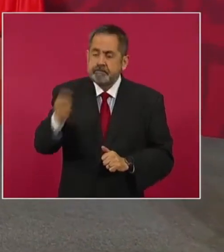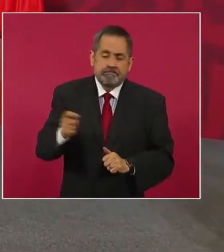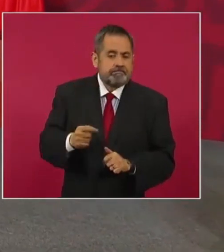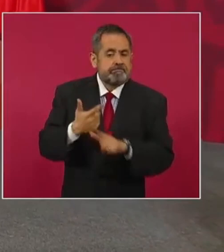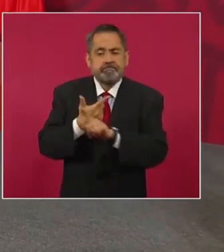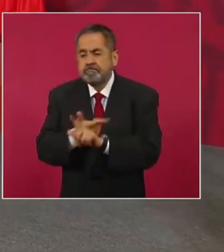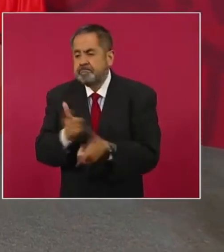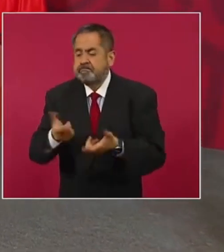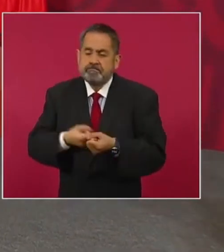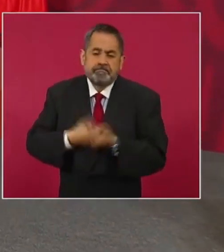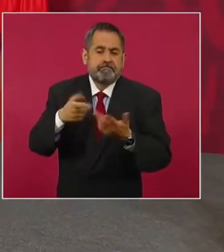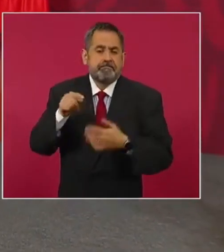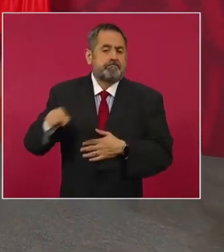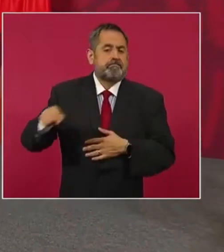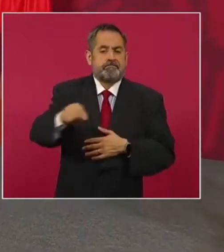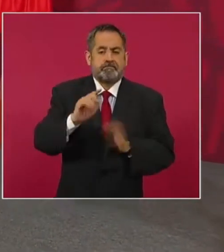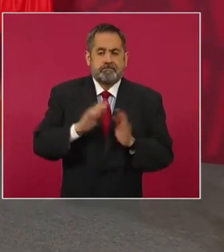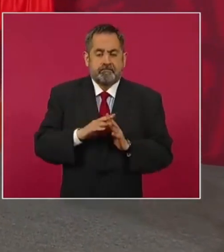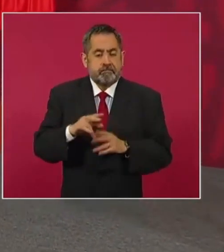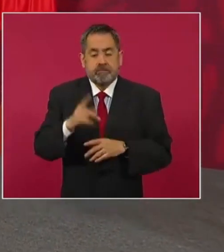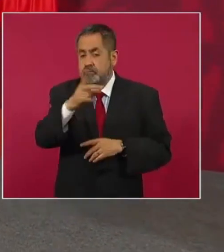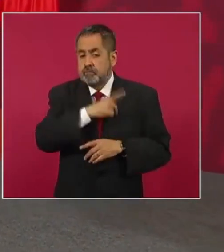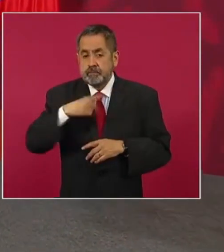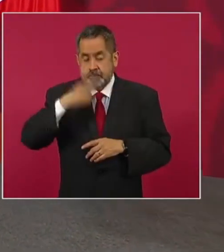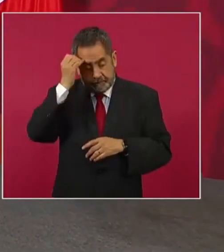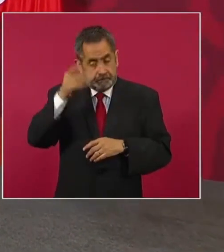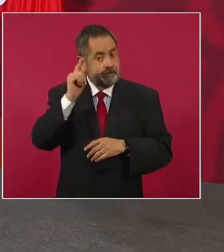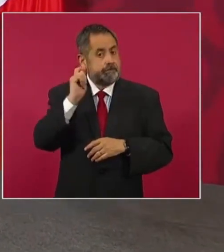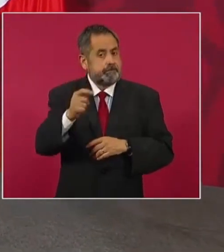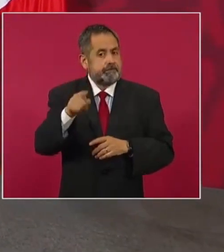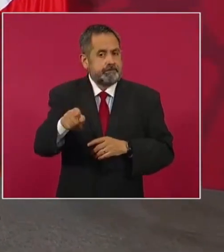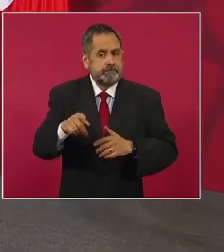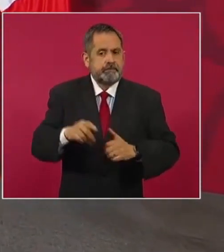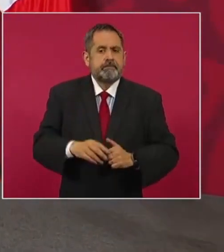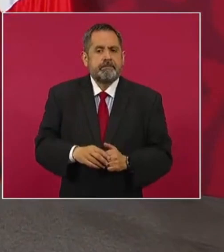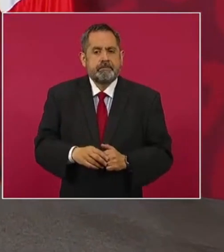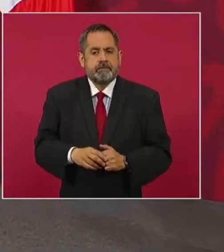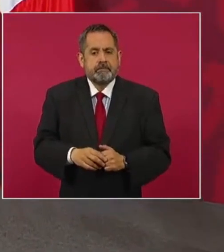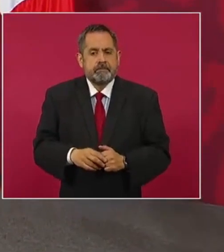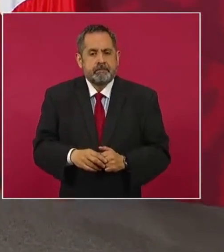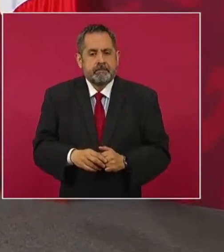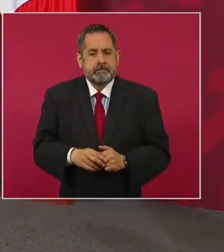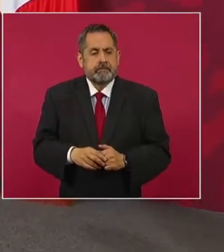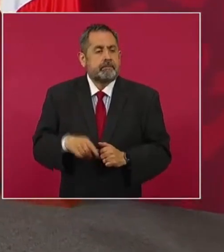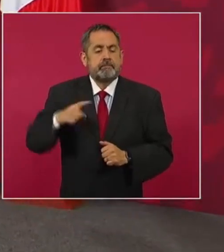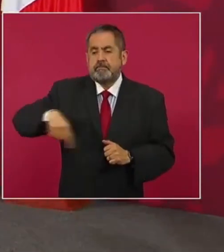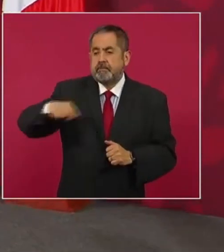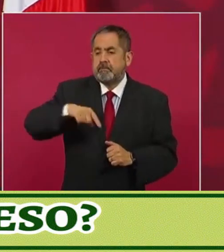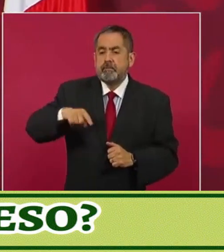no se olvide, no se implora.